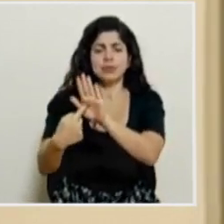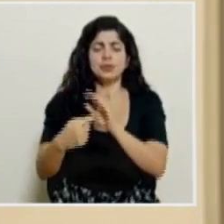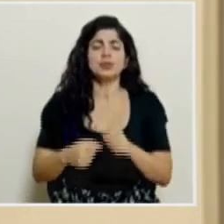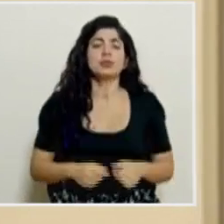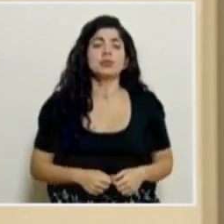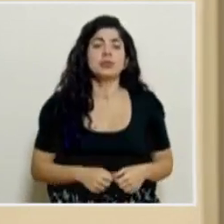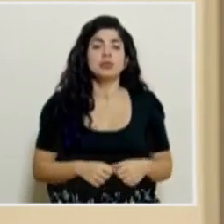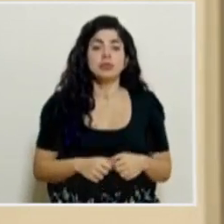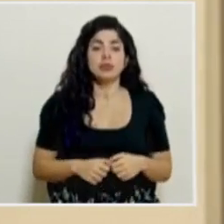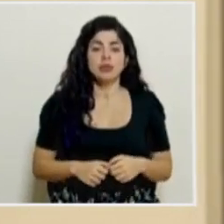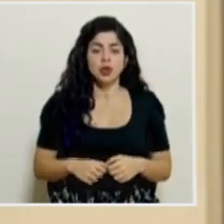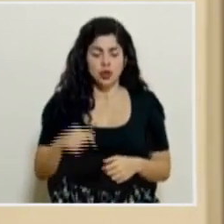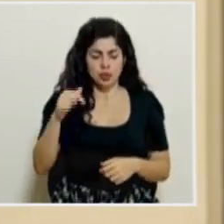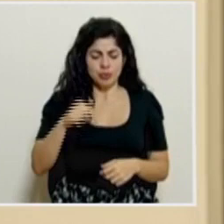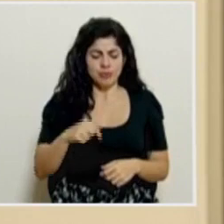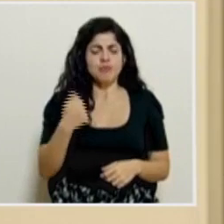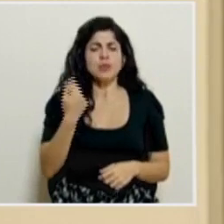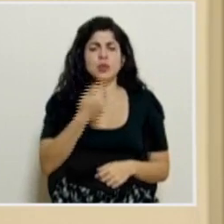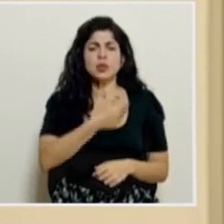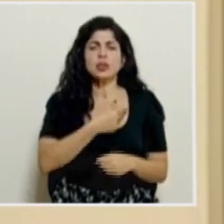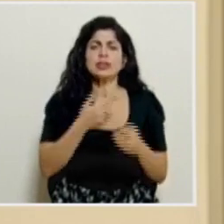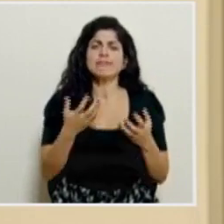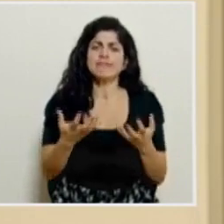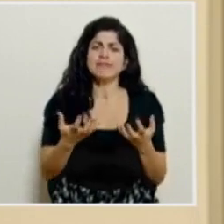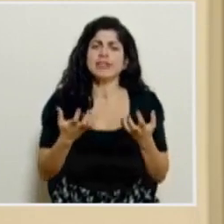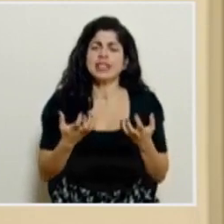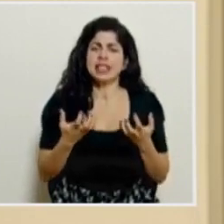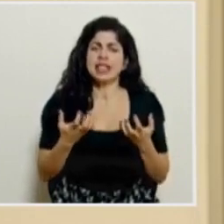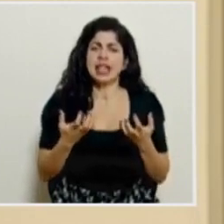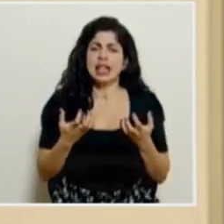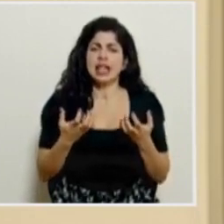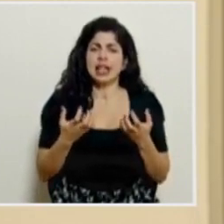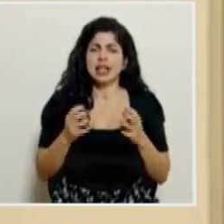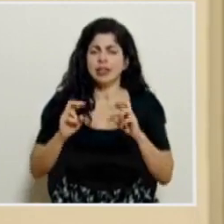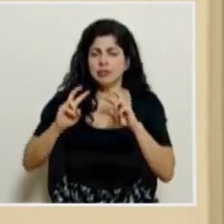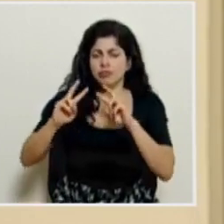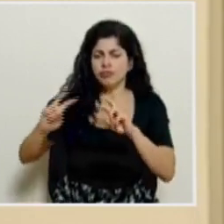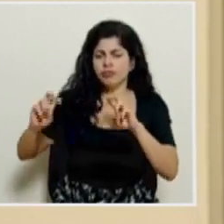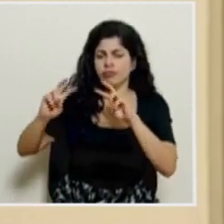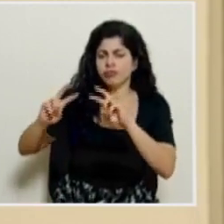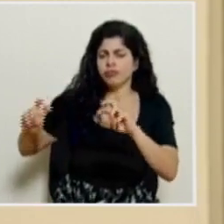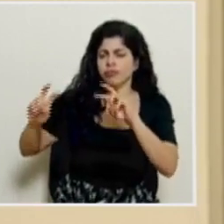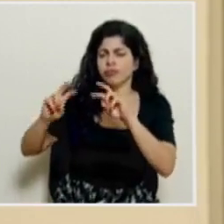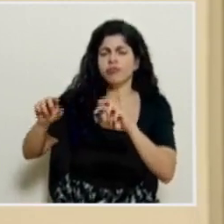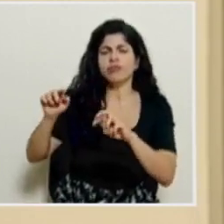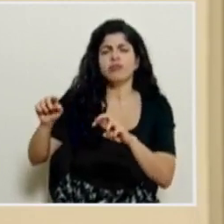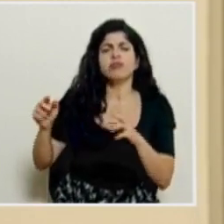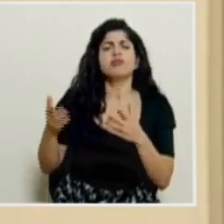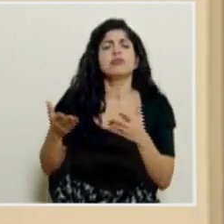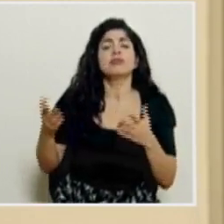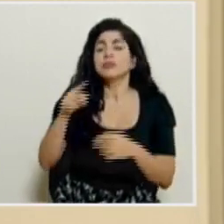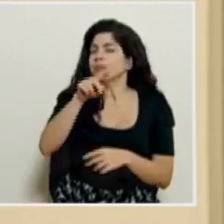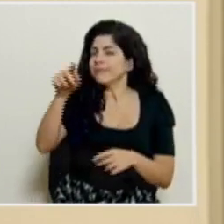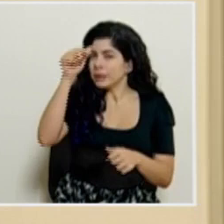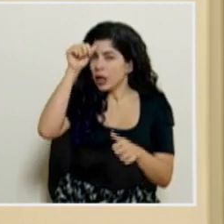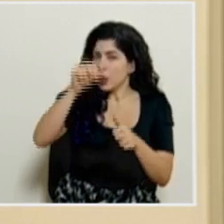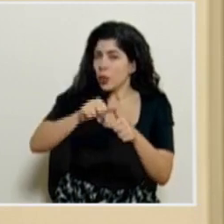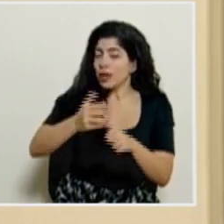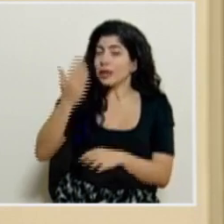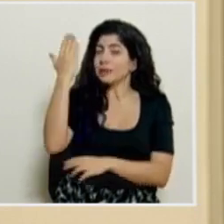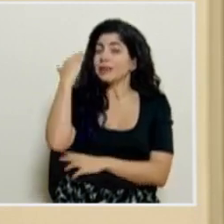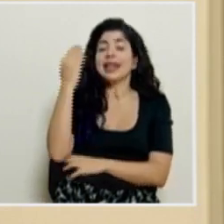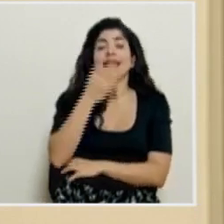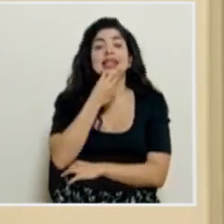Básicamente lo que queremos en este momento analizar es que después, ustedes acuerdan que en